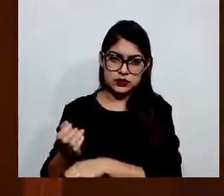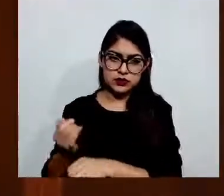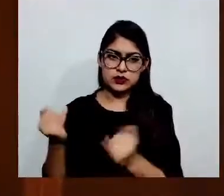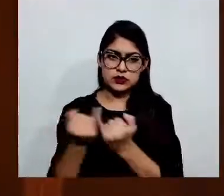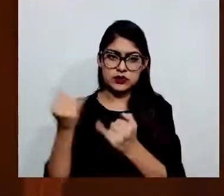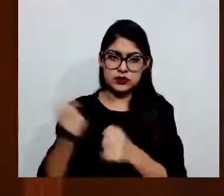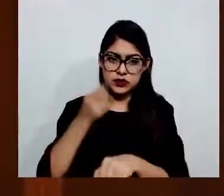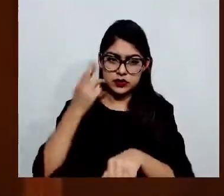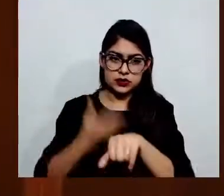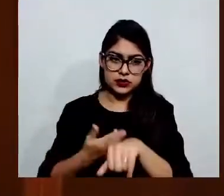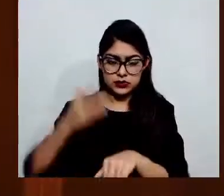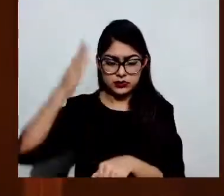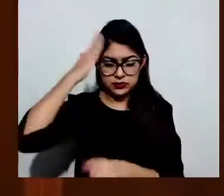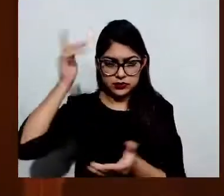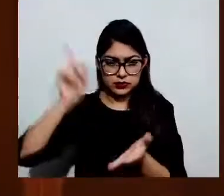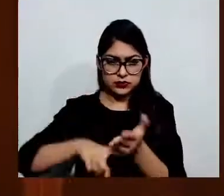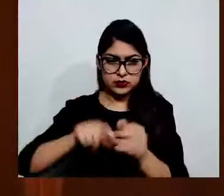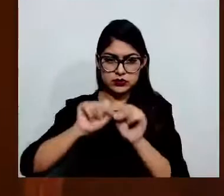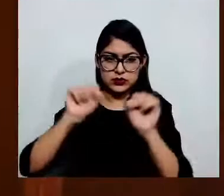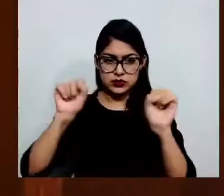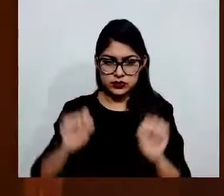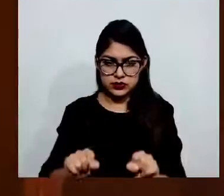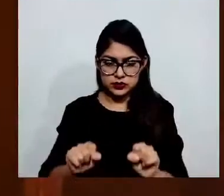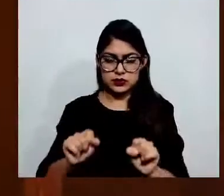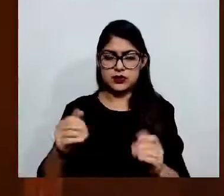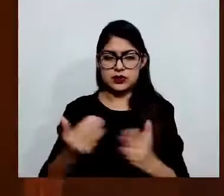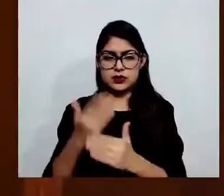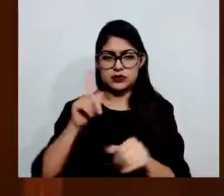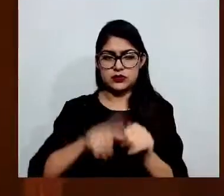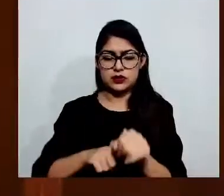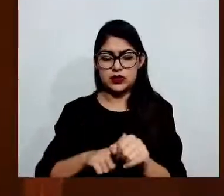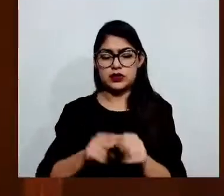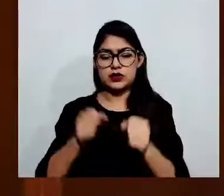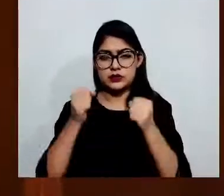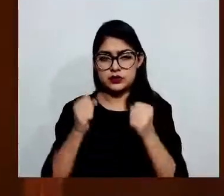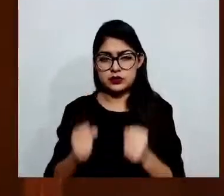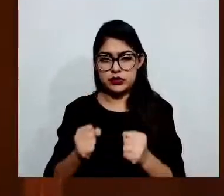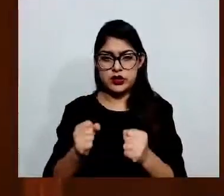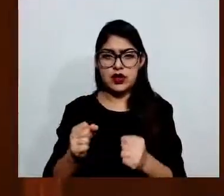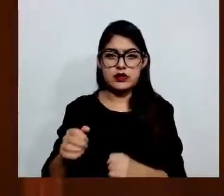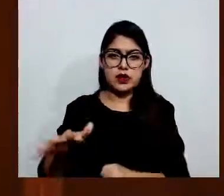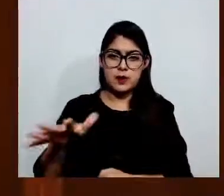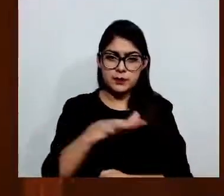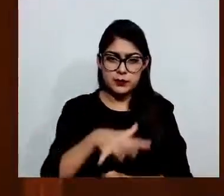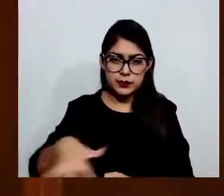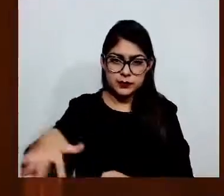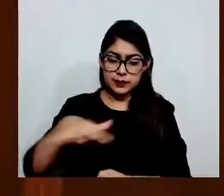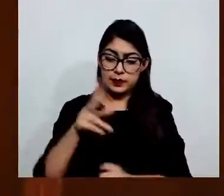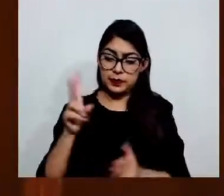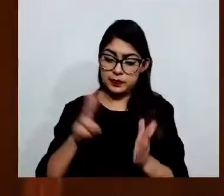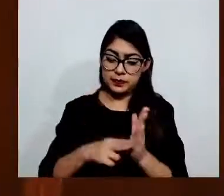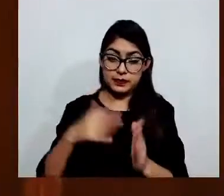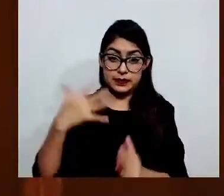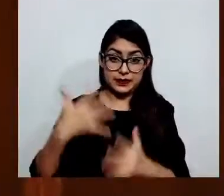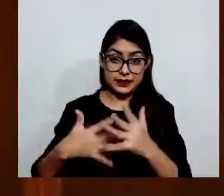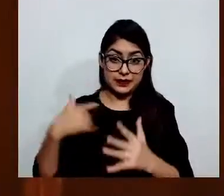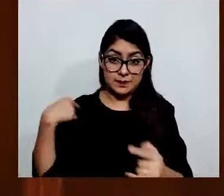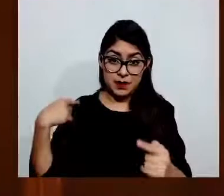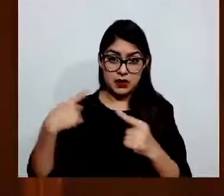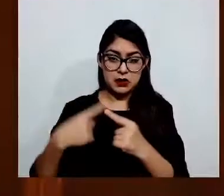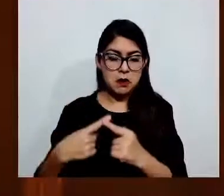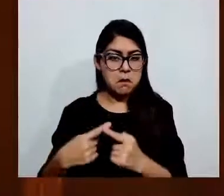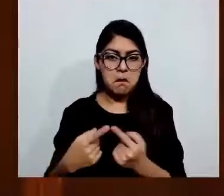Pública. De 2015 a la fecha, no se han registrado denuncias por la comisión de este delito.